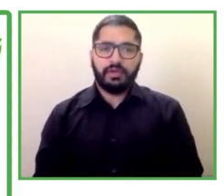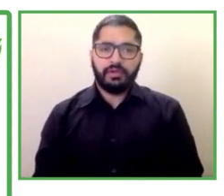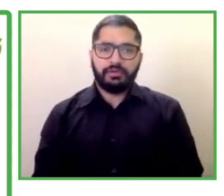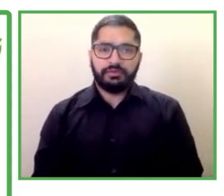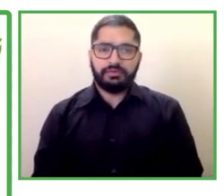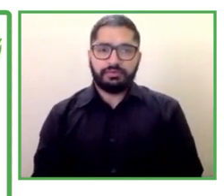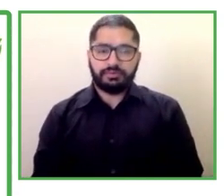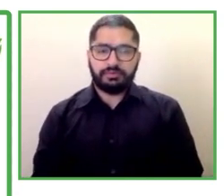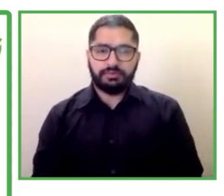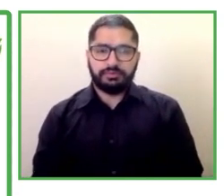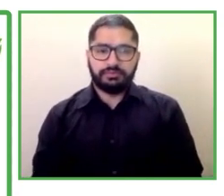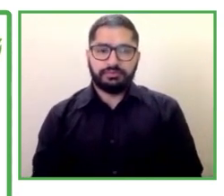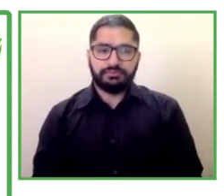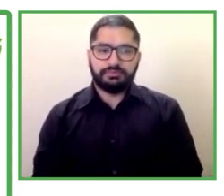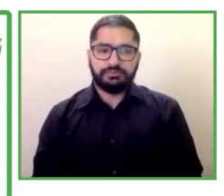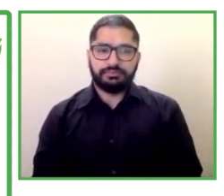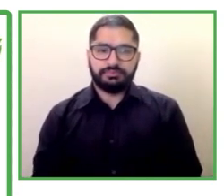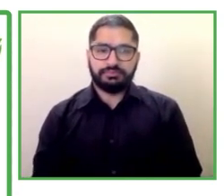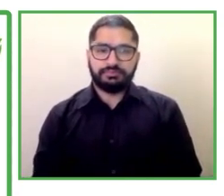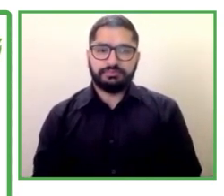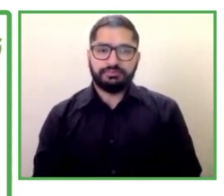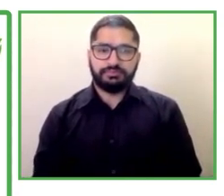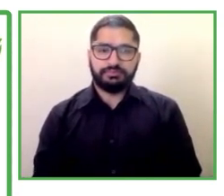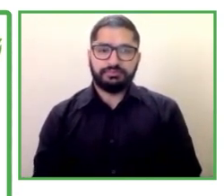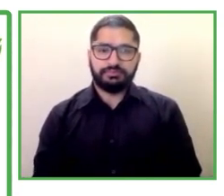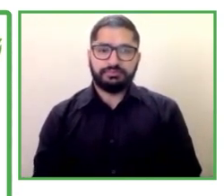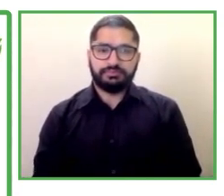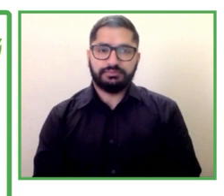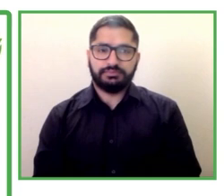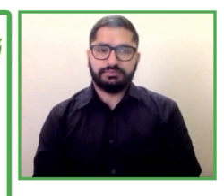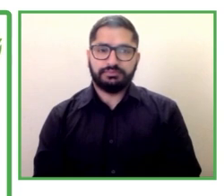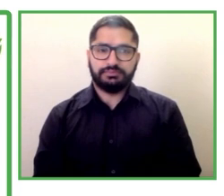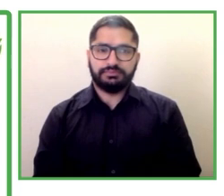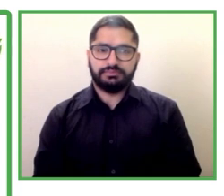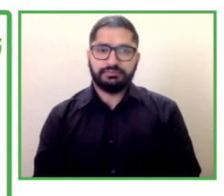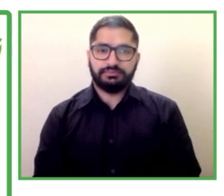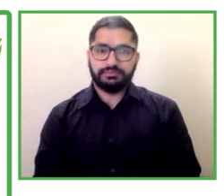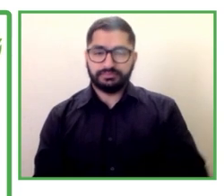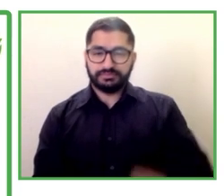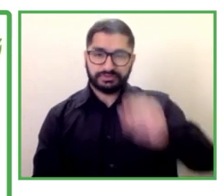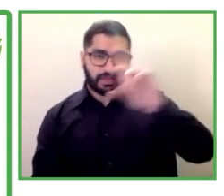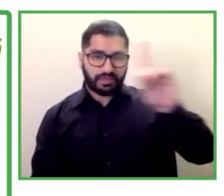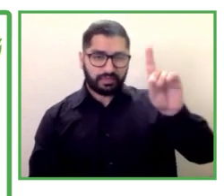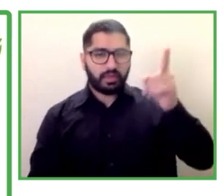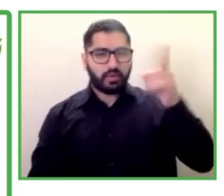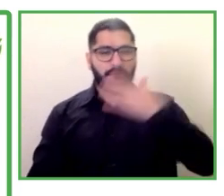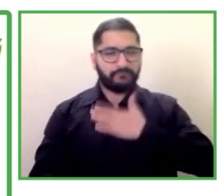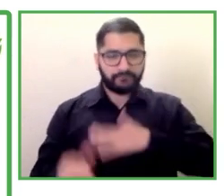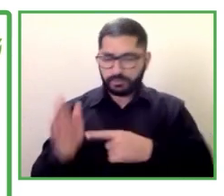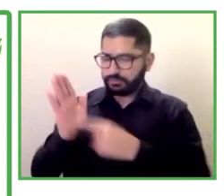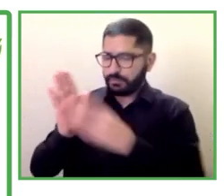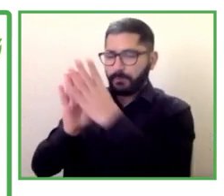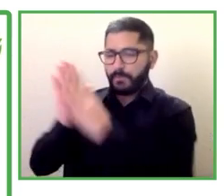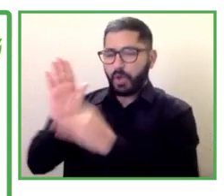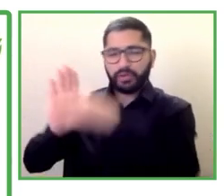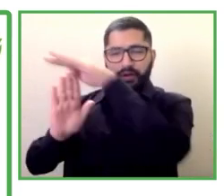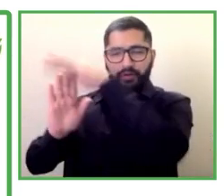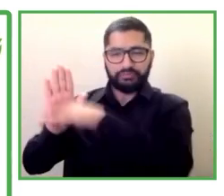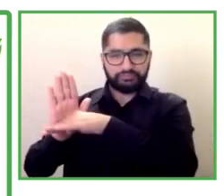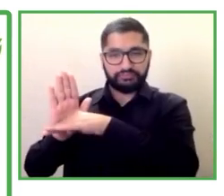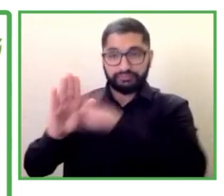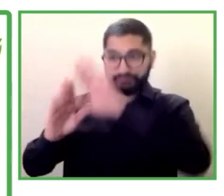el modelo de CIM incluye flexibilidad